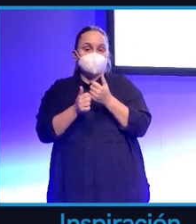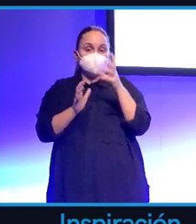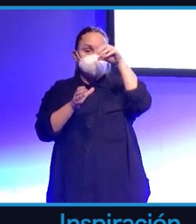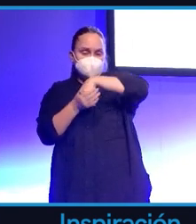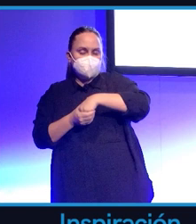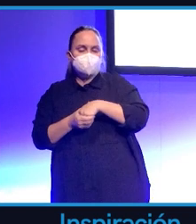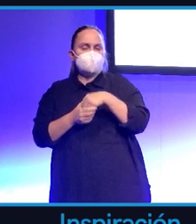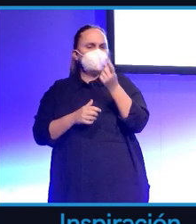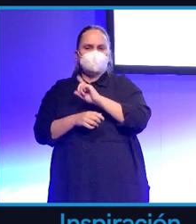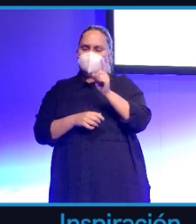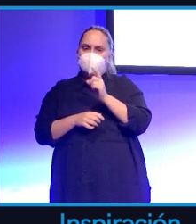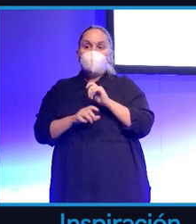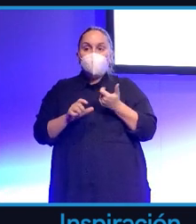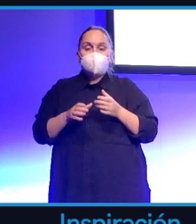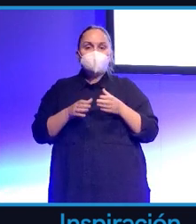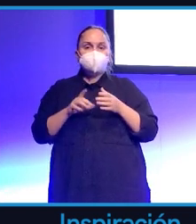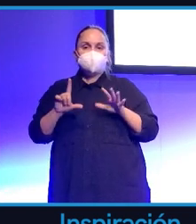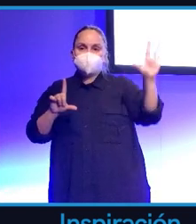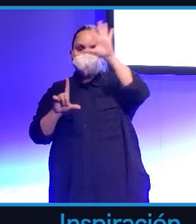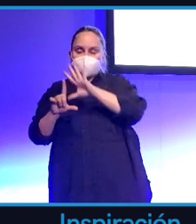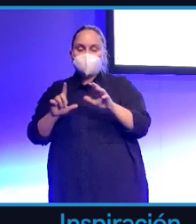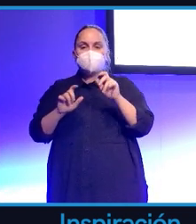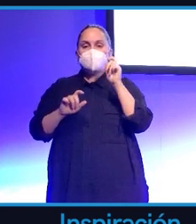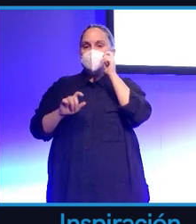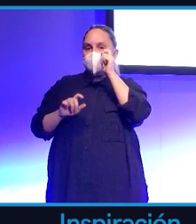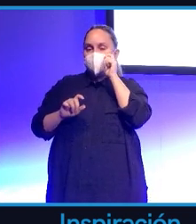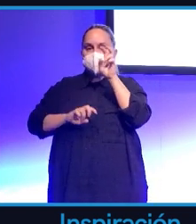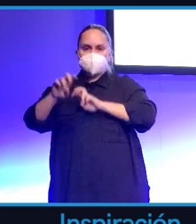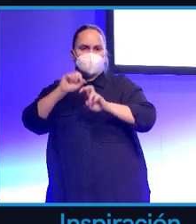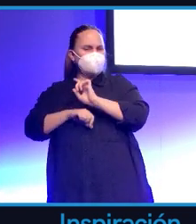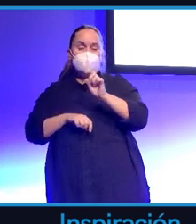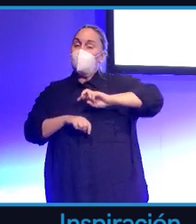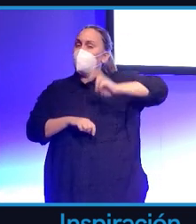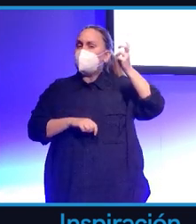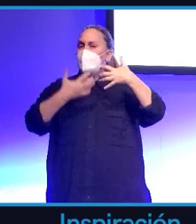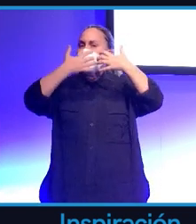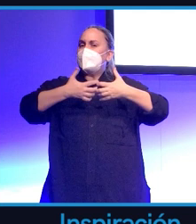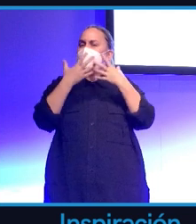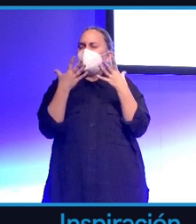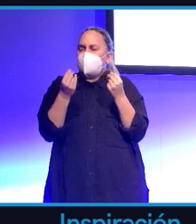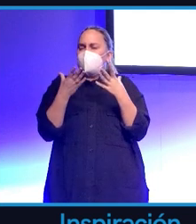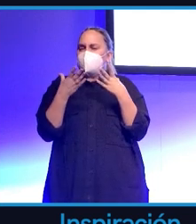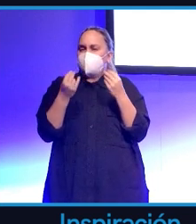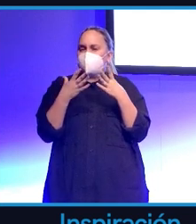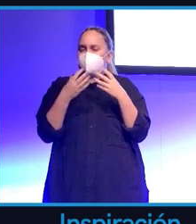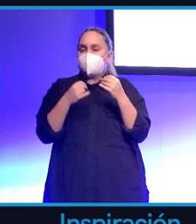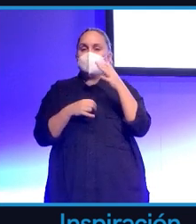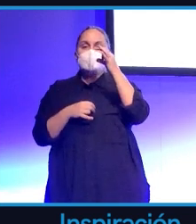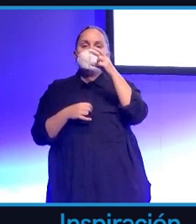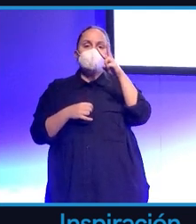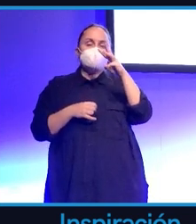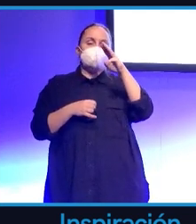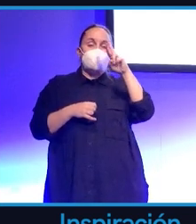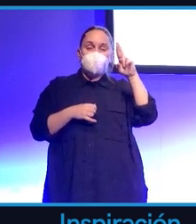superinteligencia, máquinas superinteligentes. Son máquinas que están por encima, en nivel de aprendizaje o